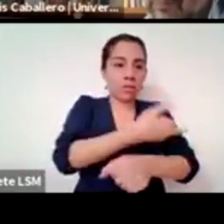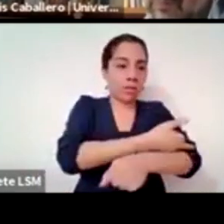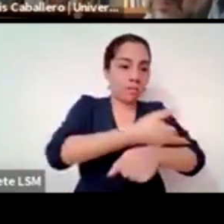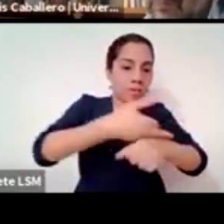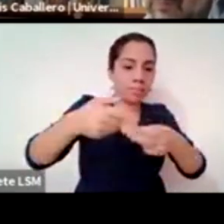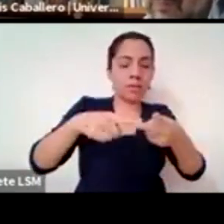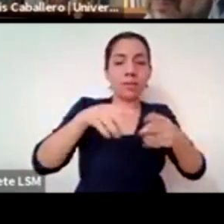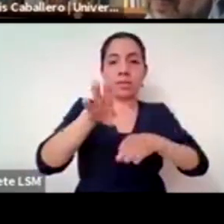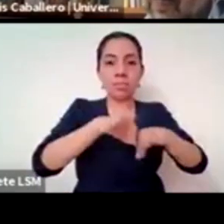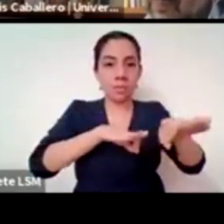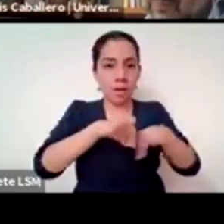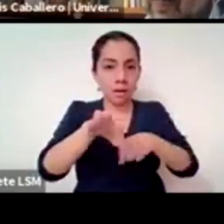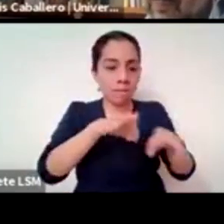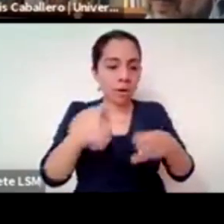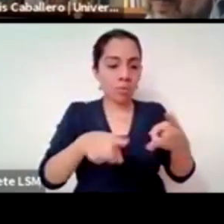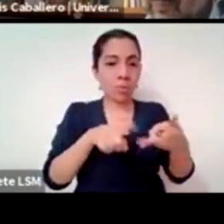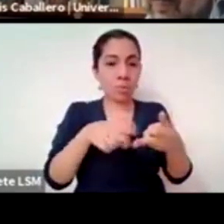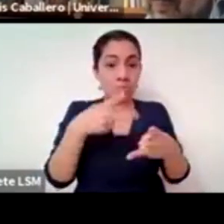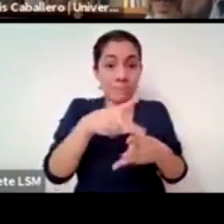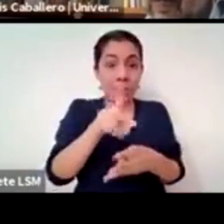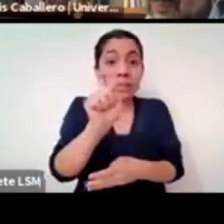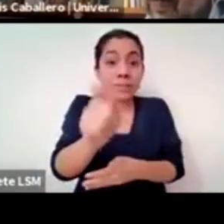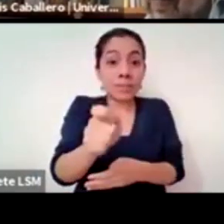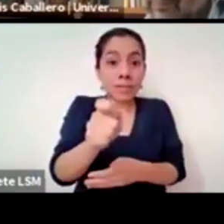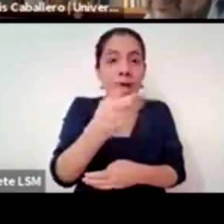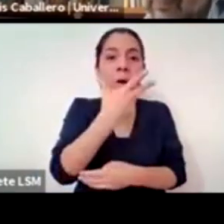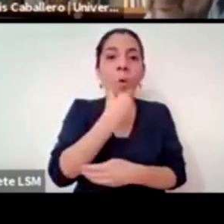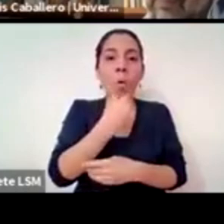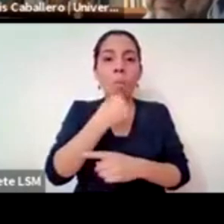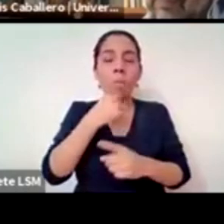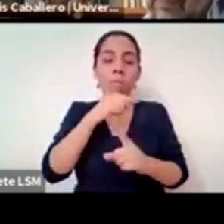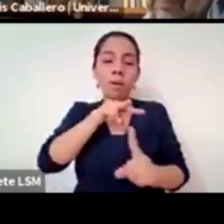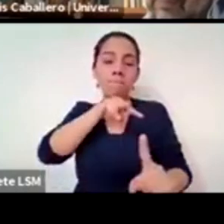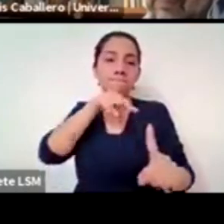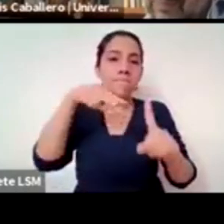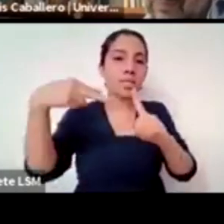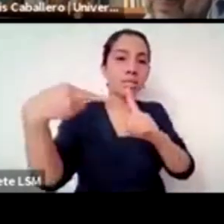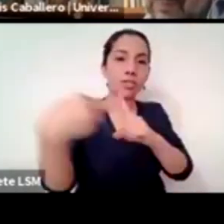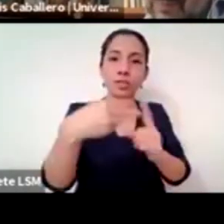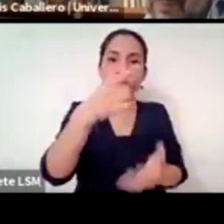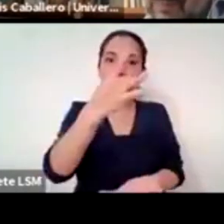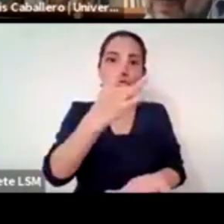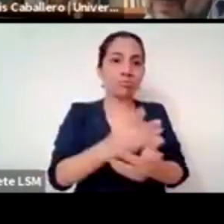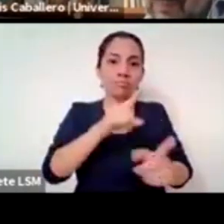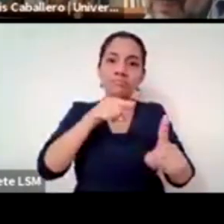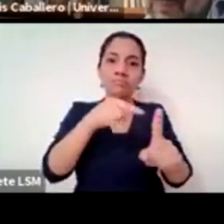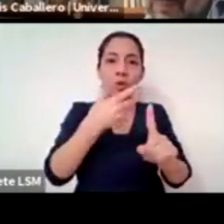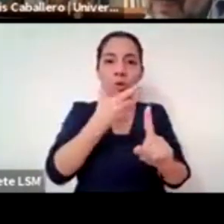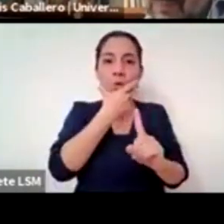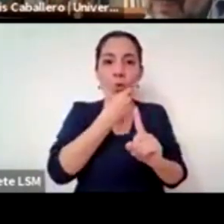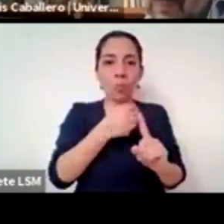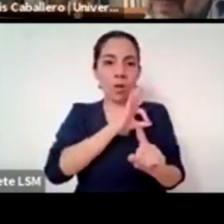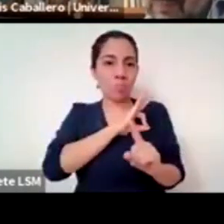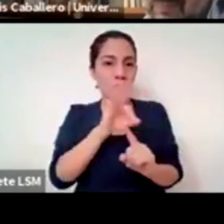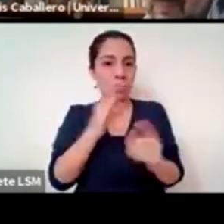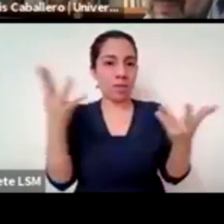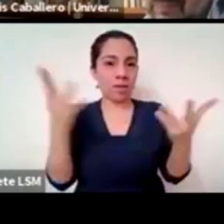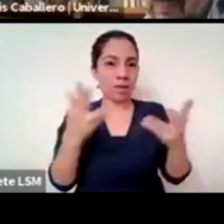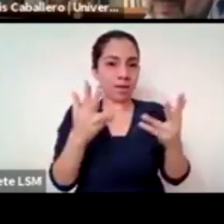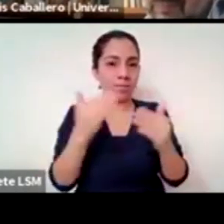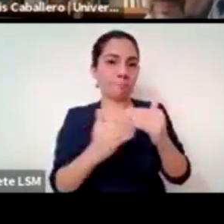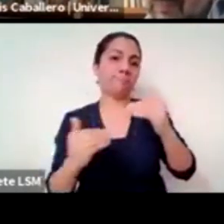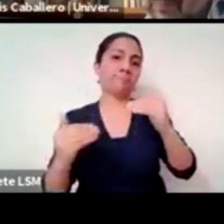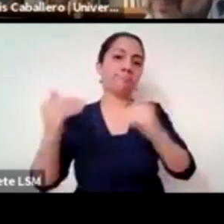basado en la masculinidad hegemónica pero es que el patriarcado religioso está basado en la